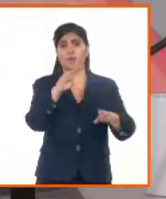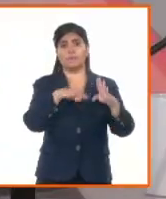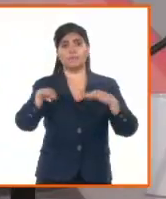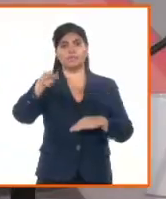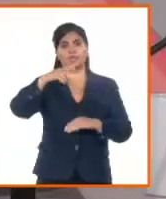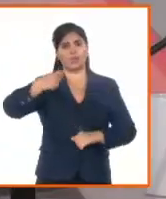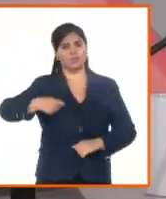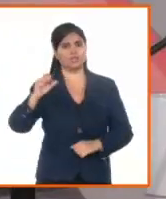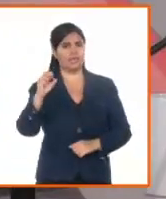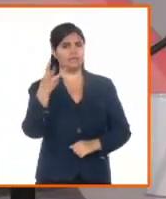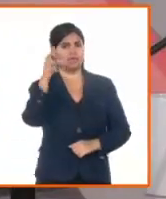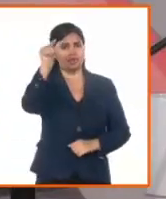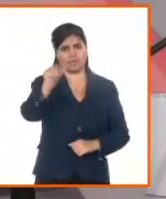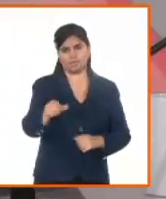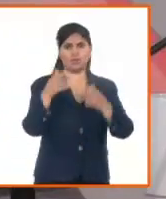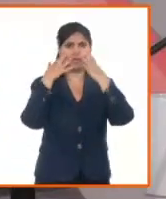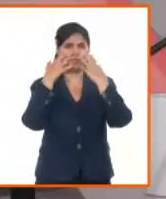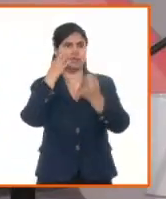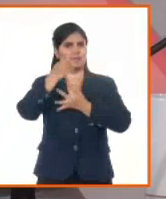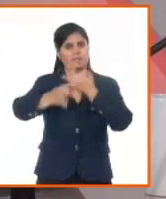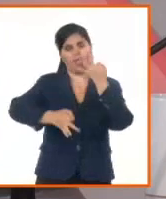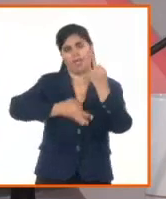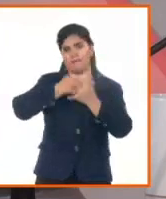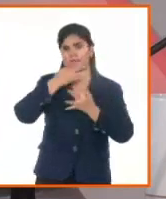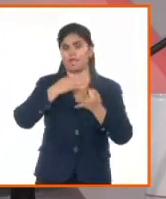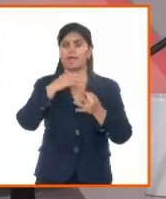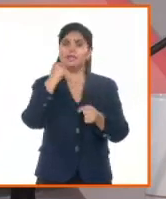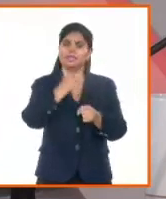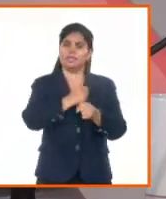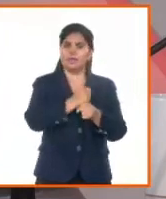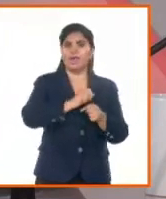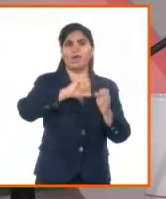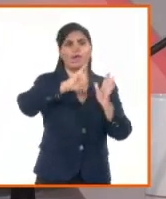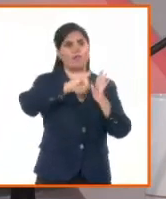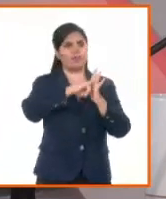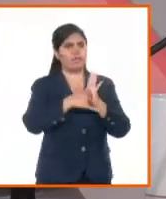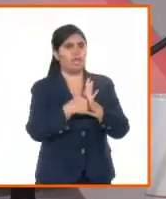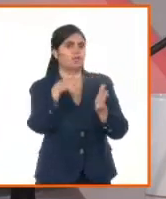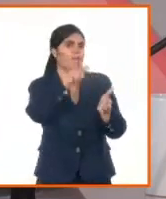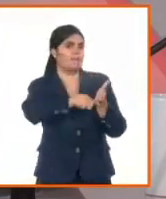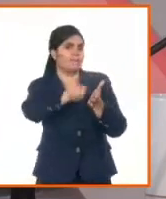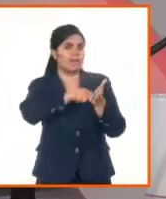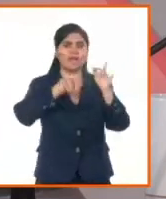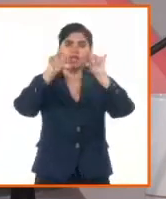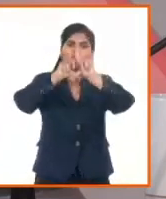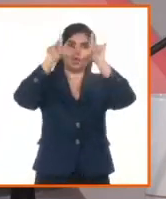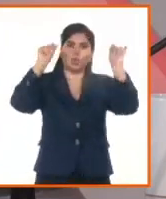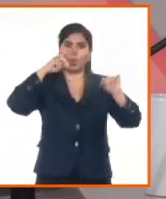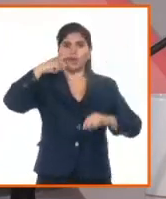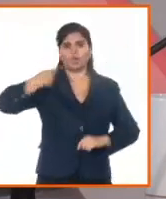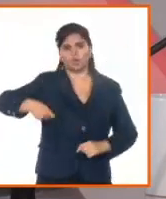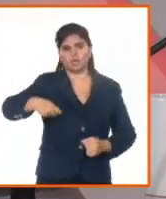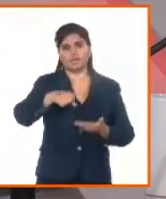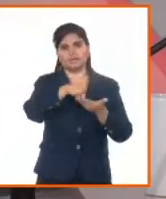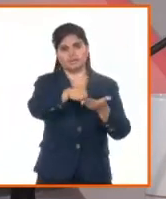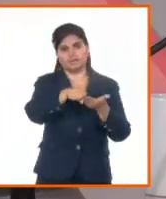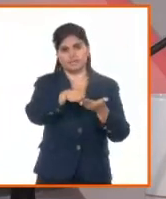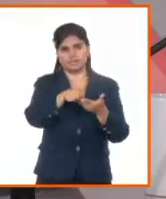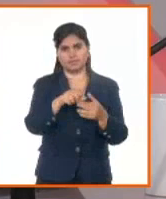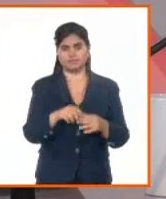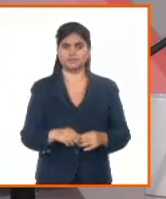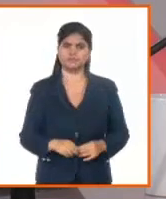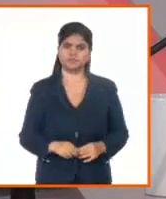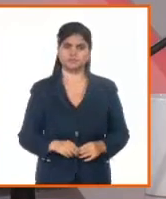compartiendo información de primera mano sobre el trabajo de nuestras notarías y registros y, por supuesto, estaremos contando con